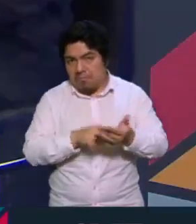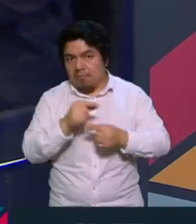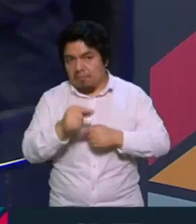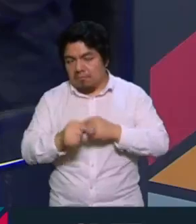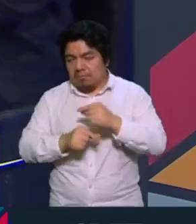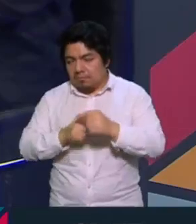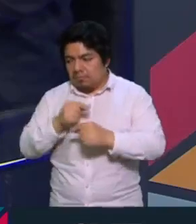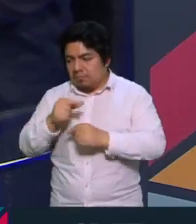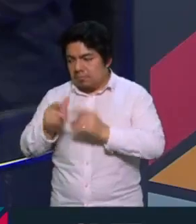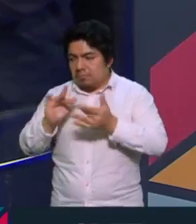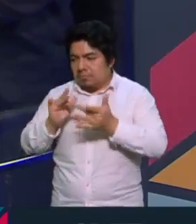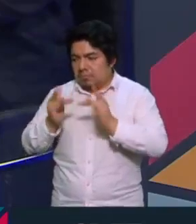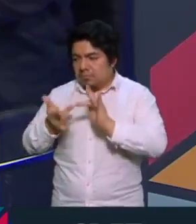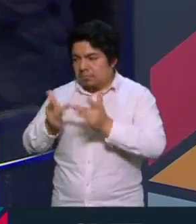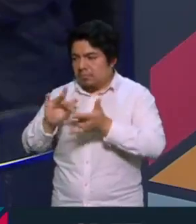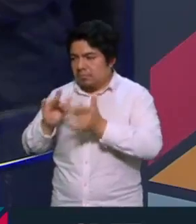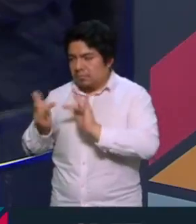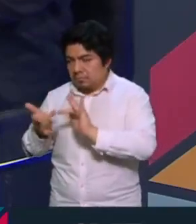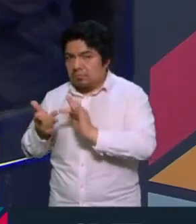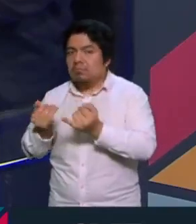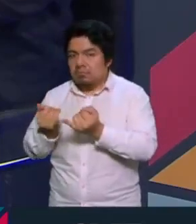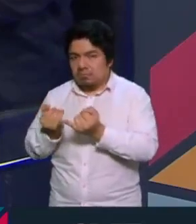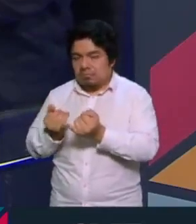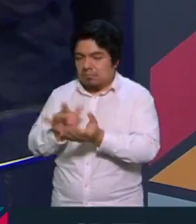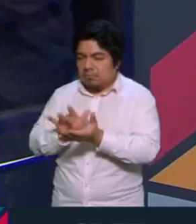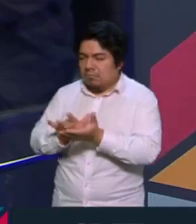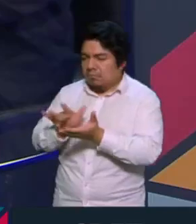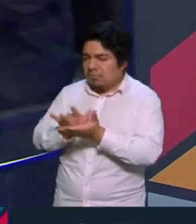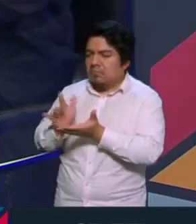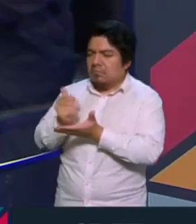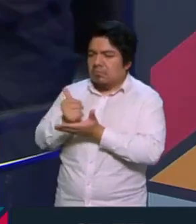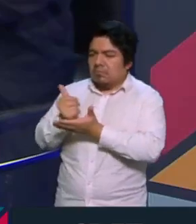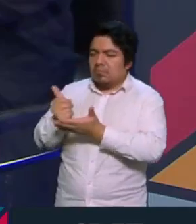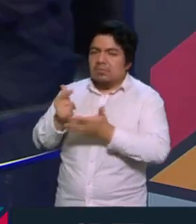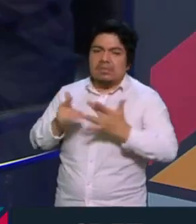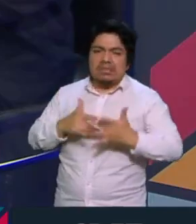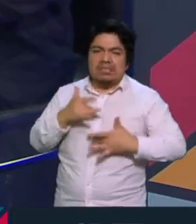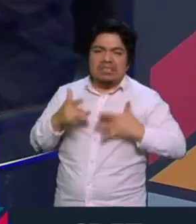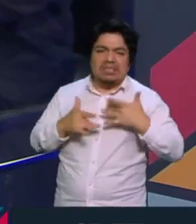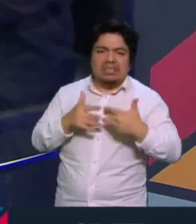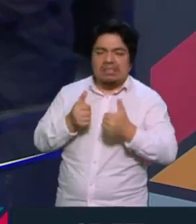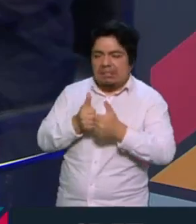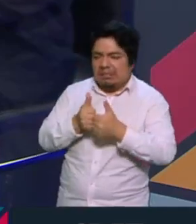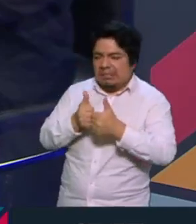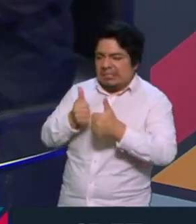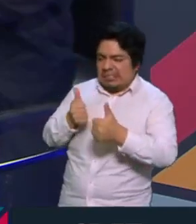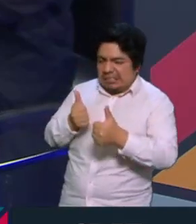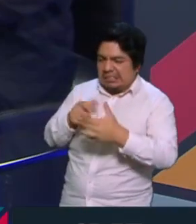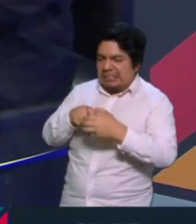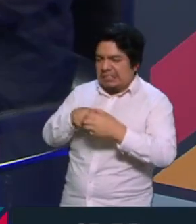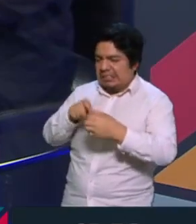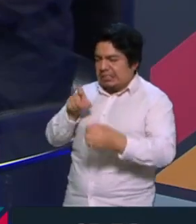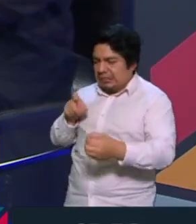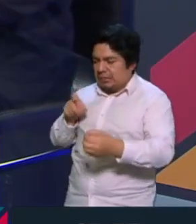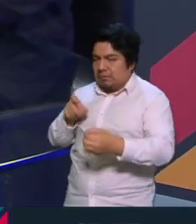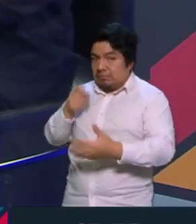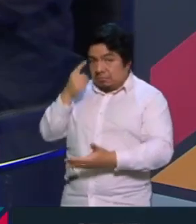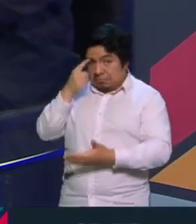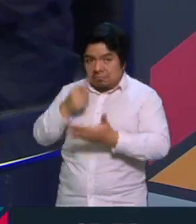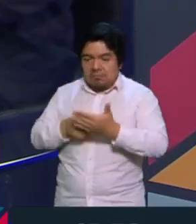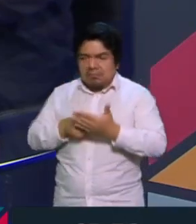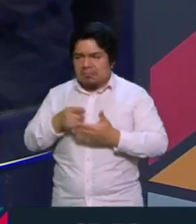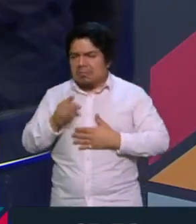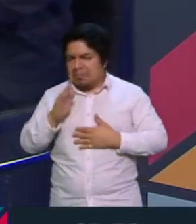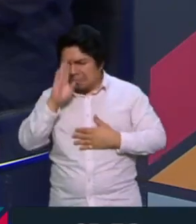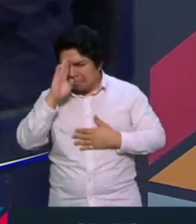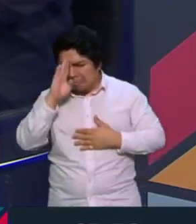salir, digamos, de este aislamiento, ¿no? O sea, podríamos creer que es un tanto absurdo que en las redes sociales uno